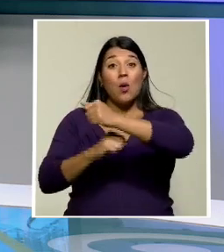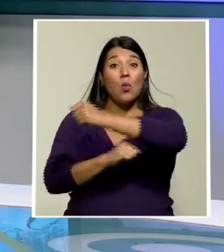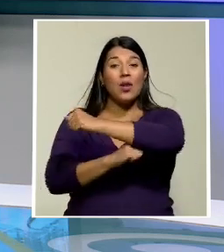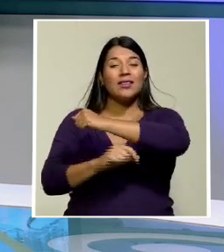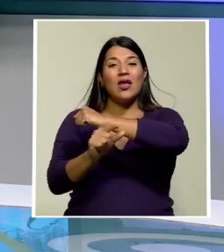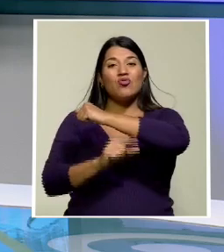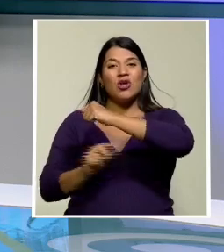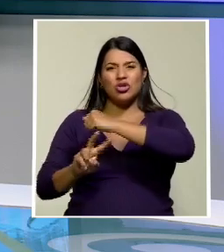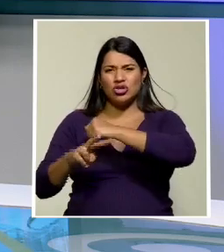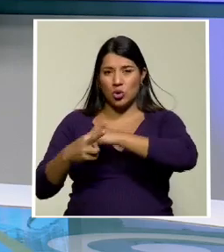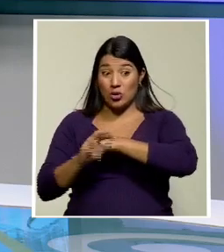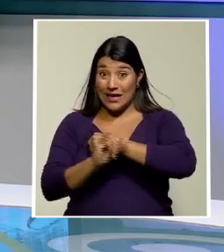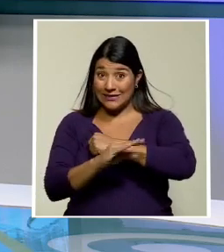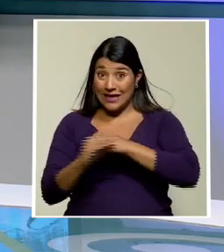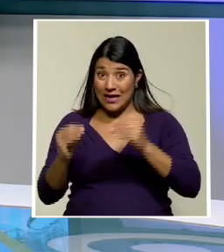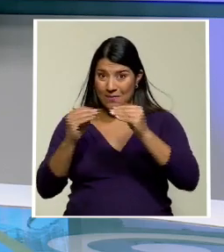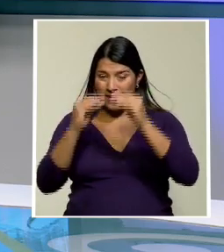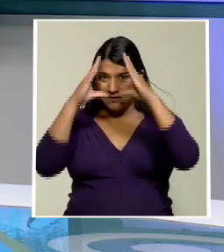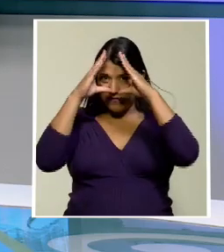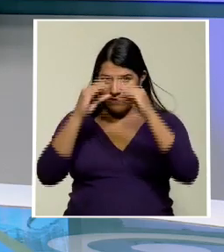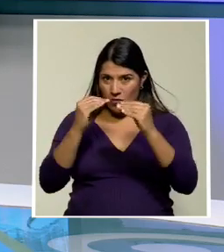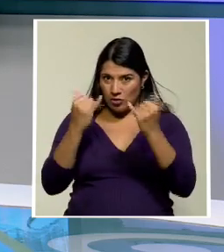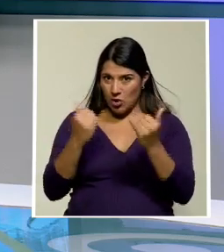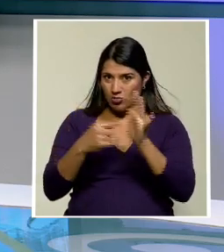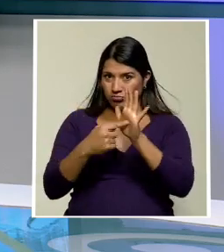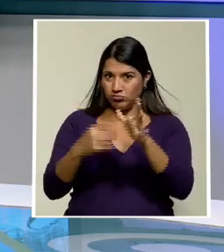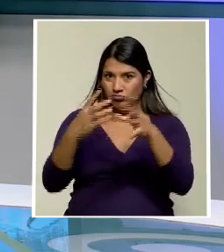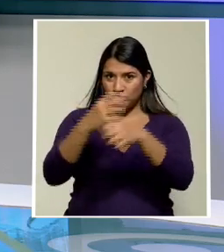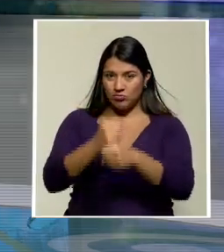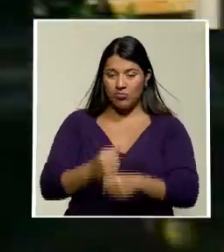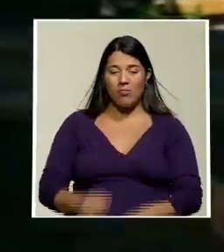río Segundo. Estas y otras informaciones en el siguiente resumen.